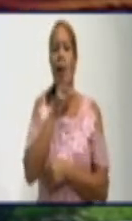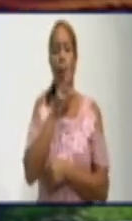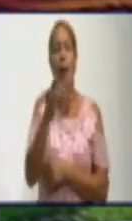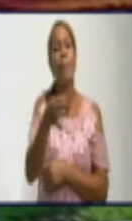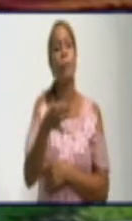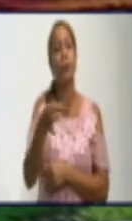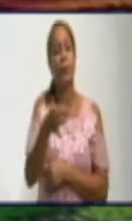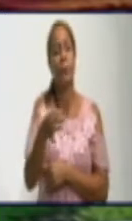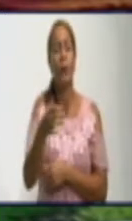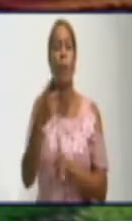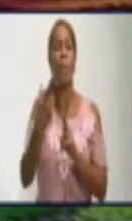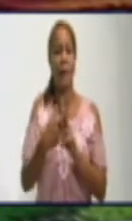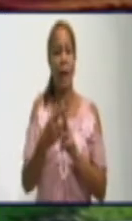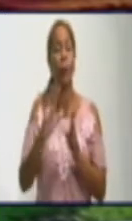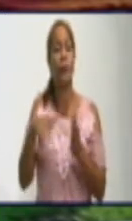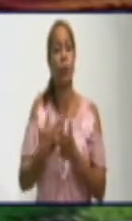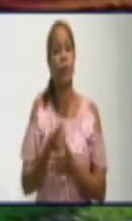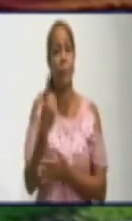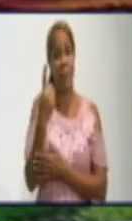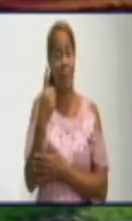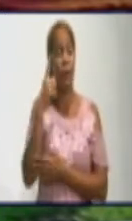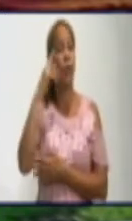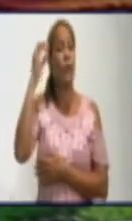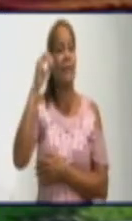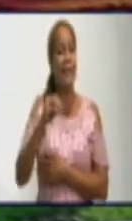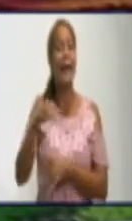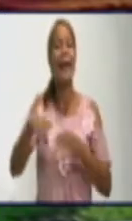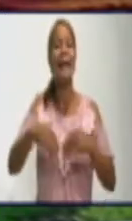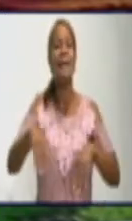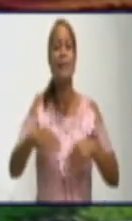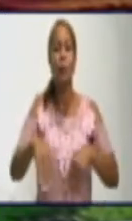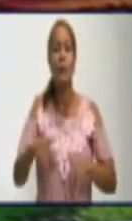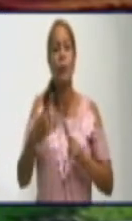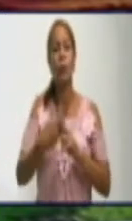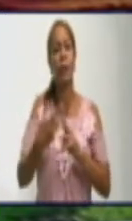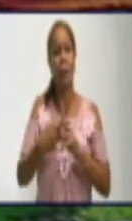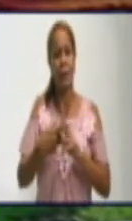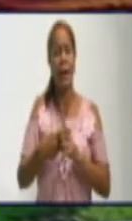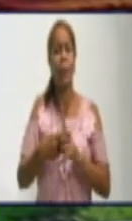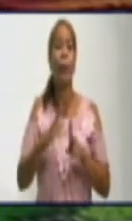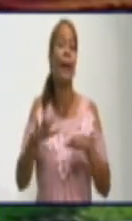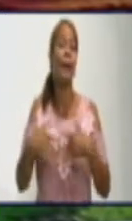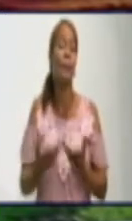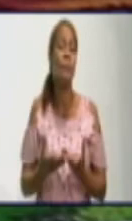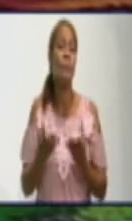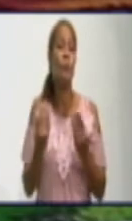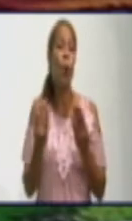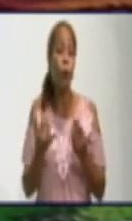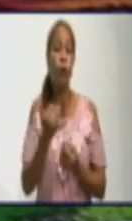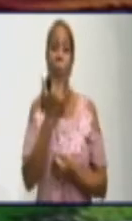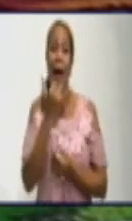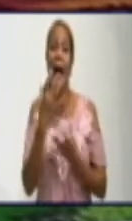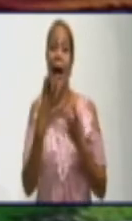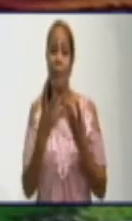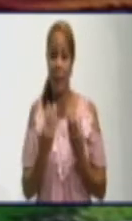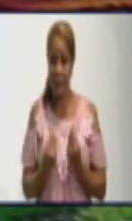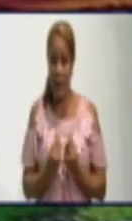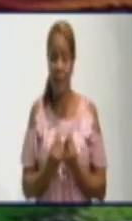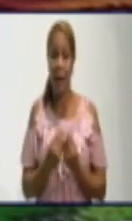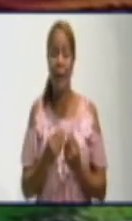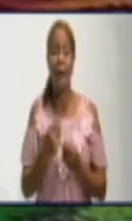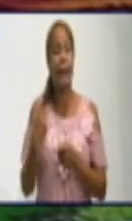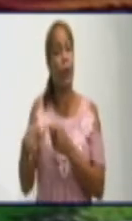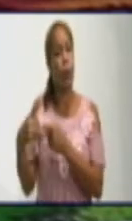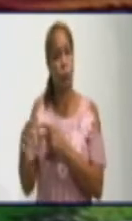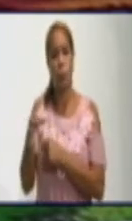Janio, primero, sé que la situación de Bayamo es mucho más complicada que la del resto de los municipios, por lo que históricamente ha